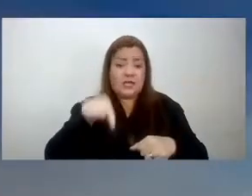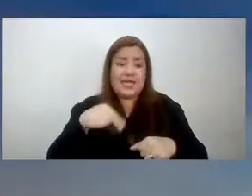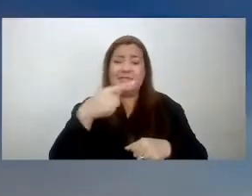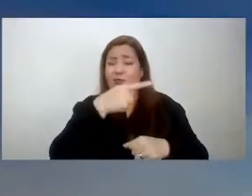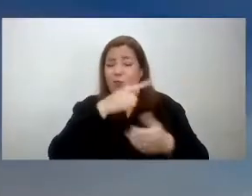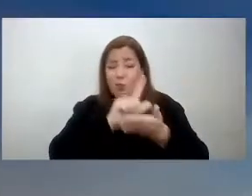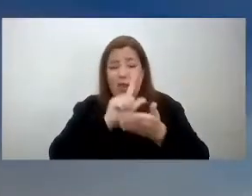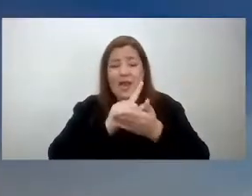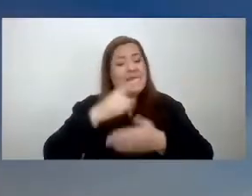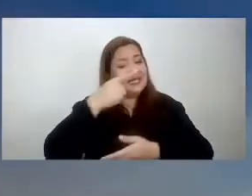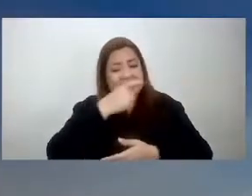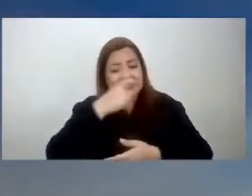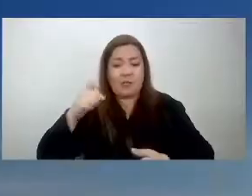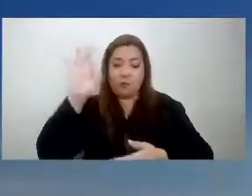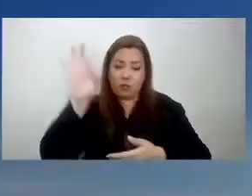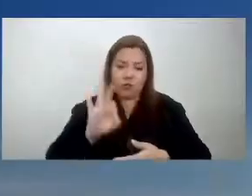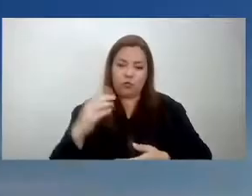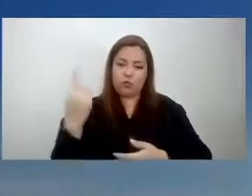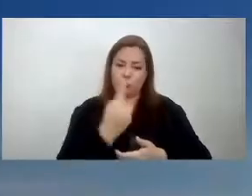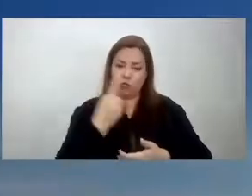% sustentable de